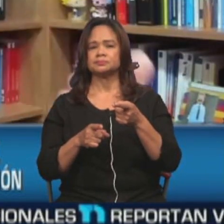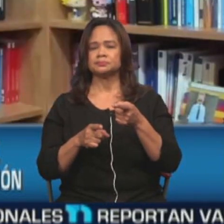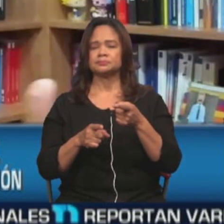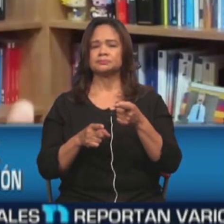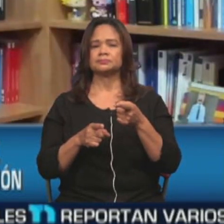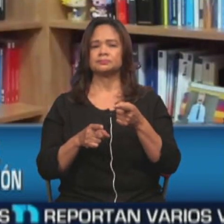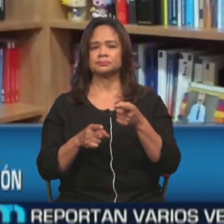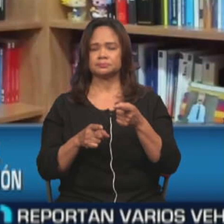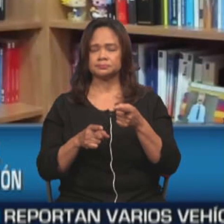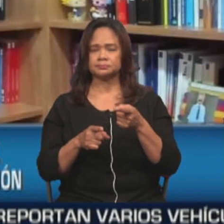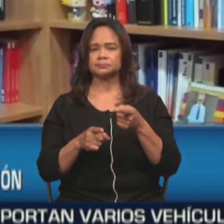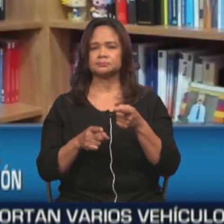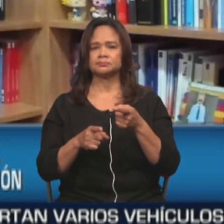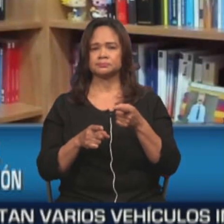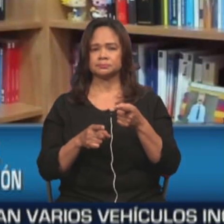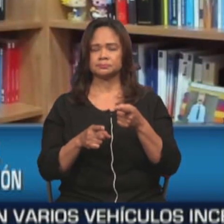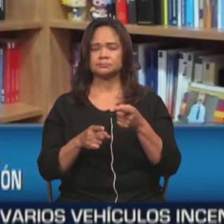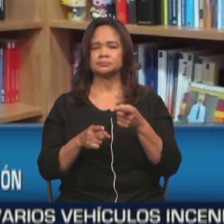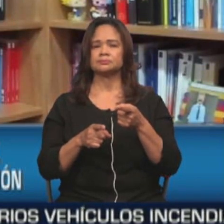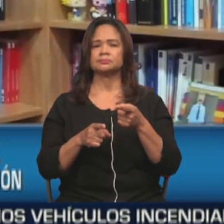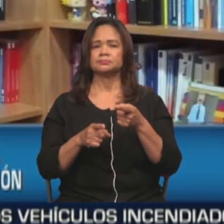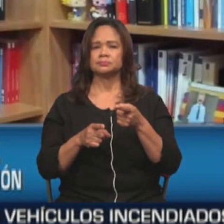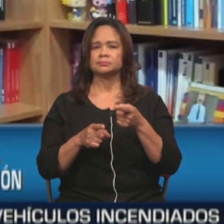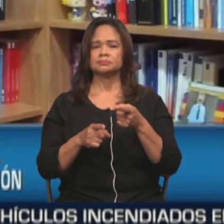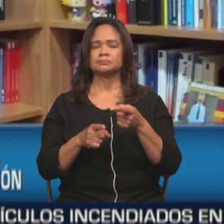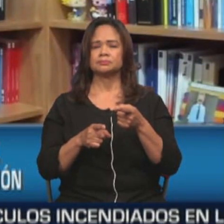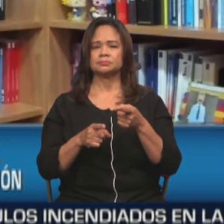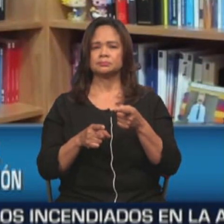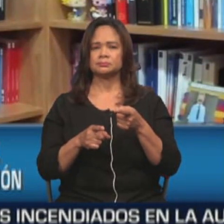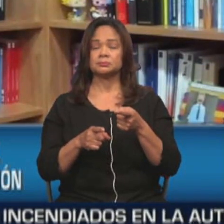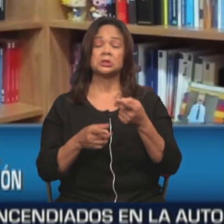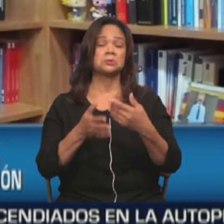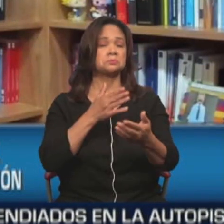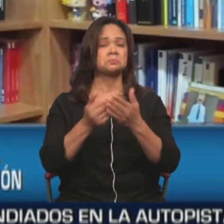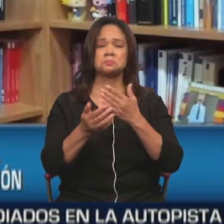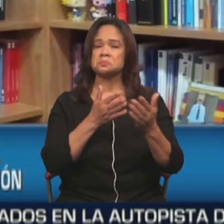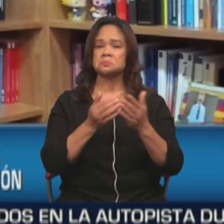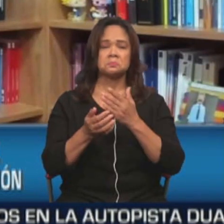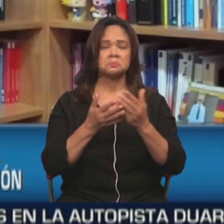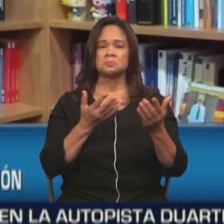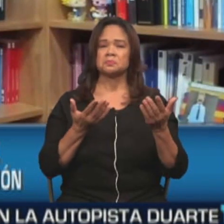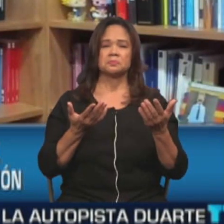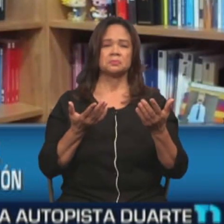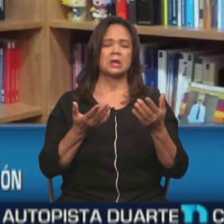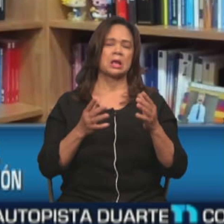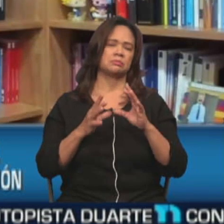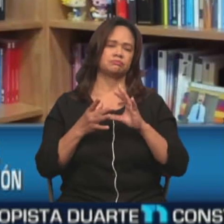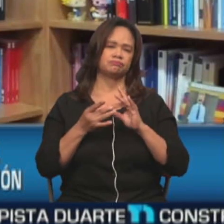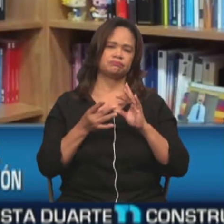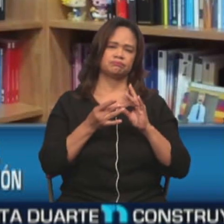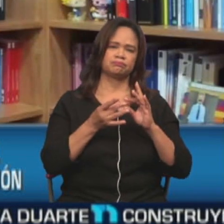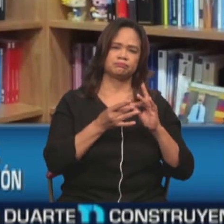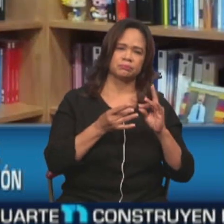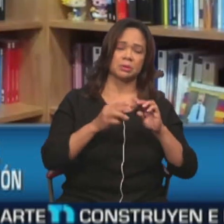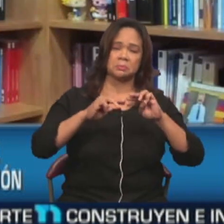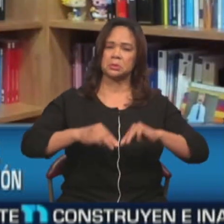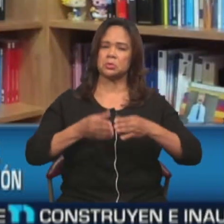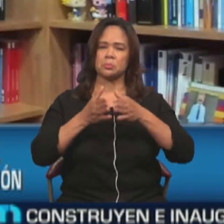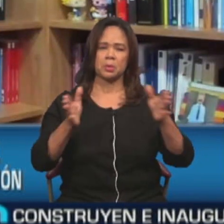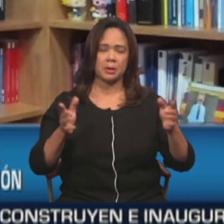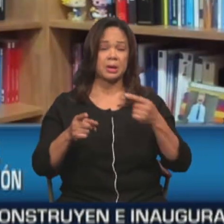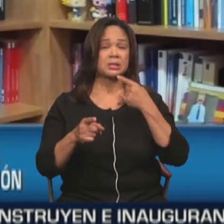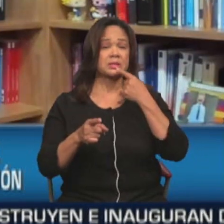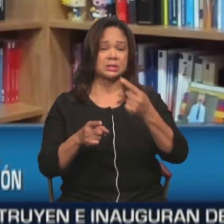imputados y ahora ciudadanos absueltos, que independientemente de lo que el argumento principal del Ministerio Público